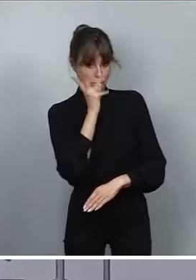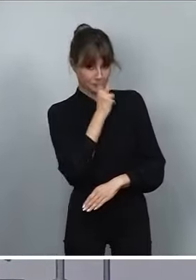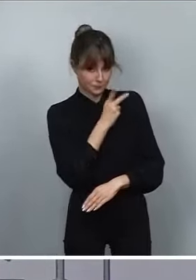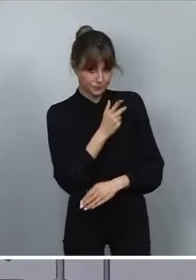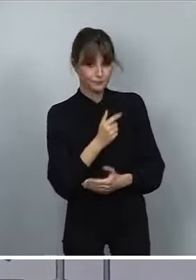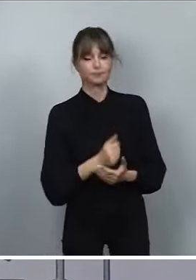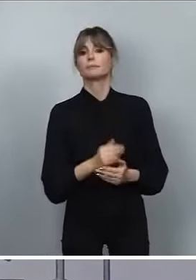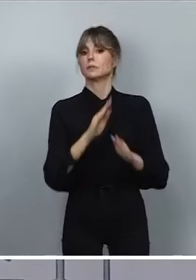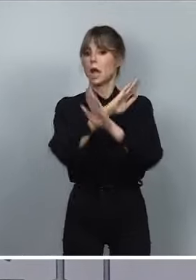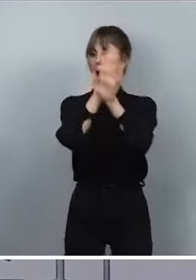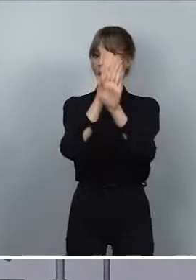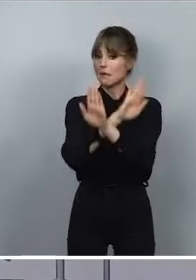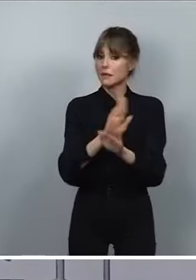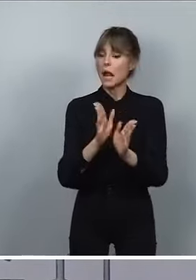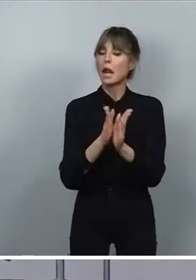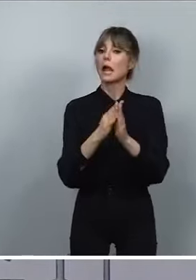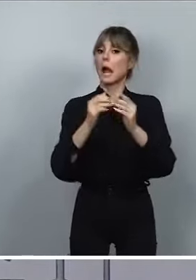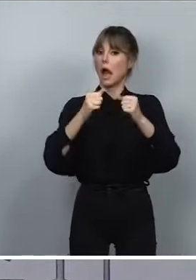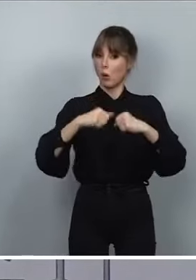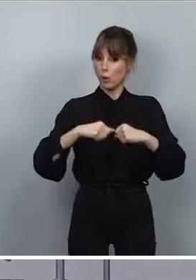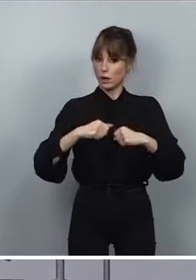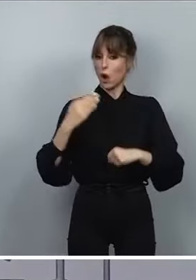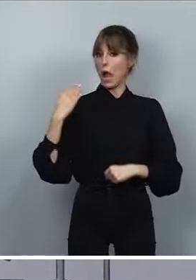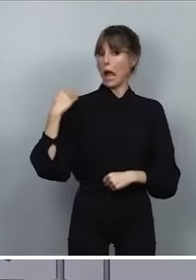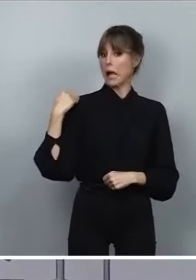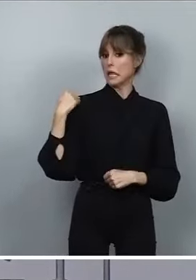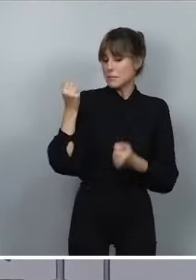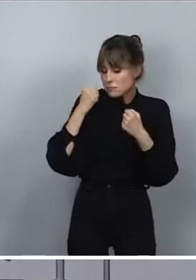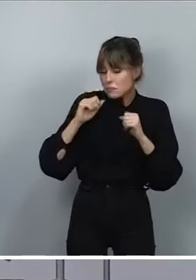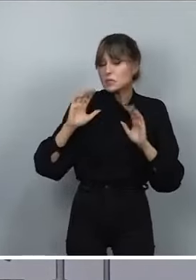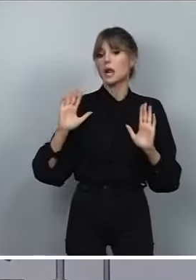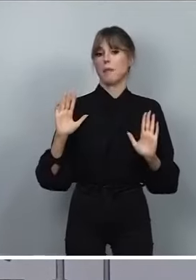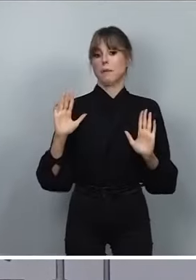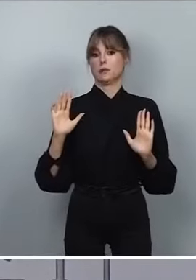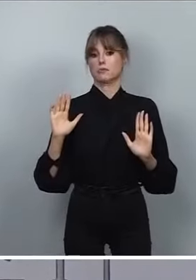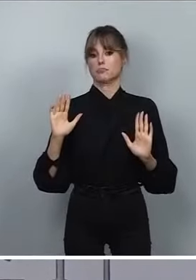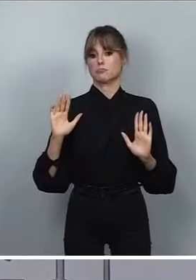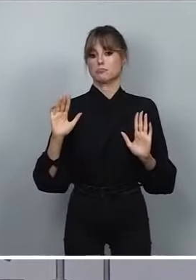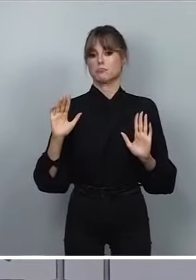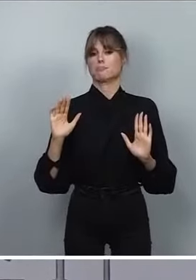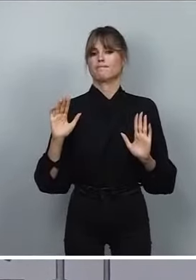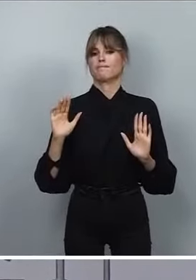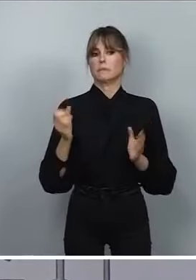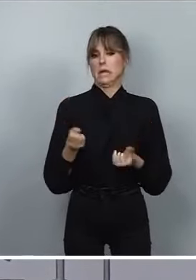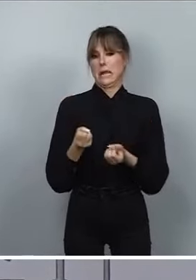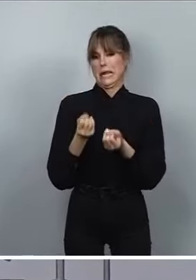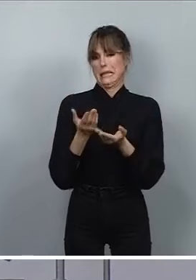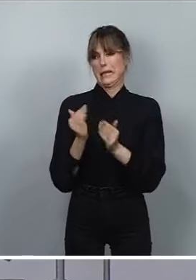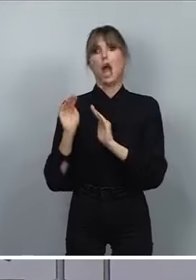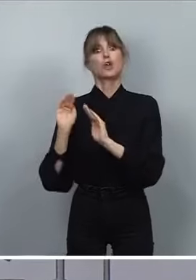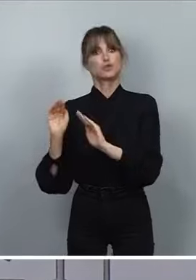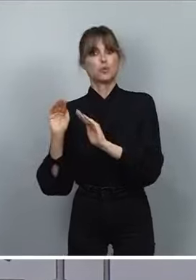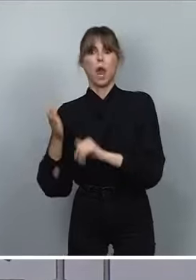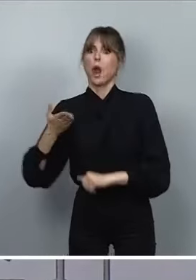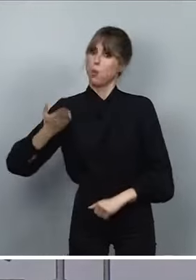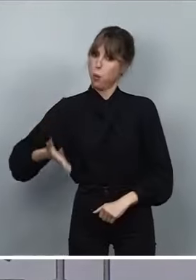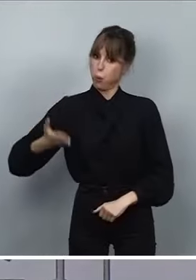finalmente ha habido un acuerdo. Ayer, sin embargo, hizo afirmaciones muy gruesas y muy graves